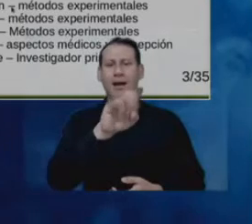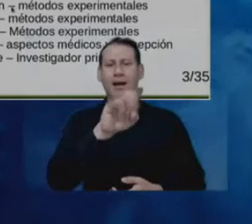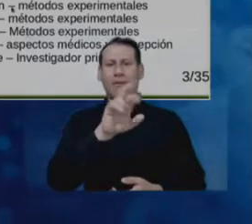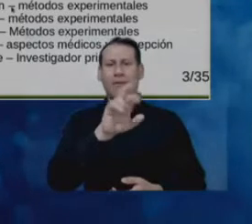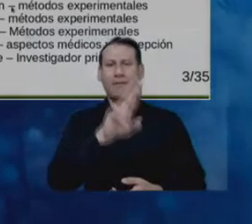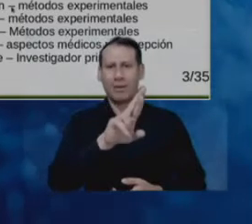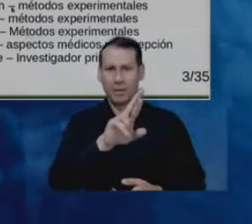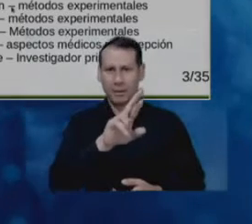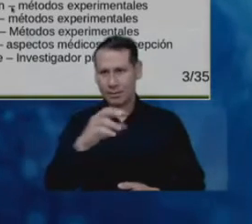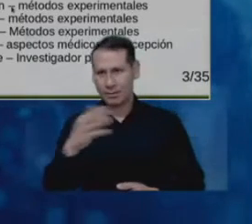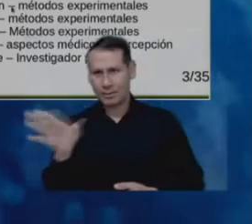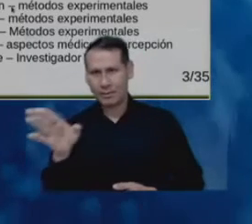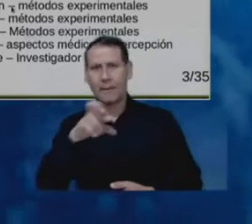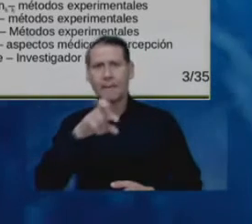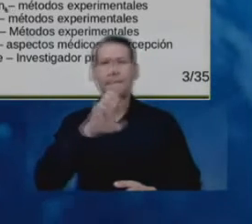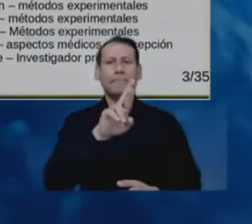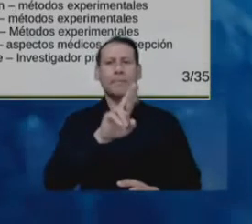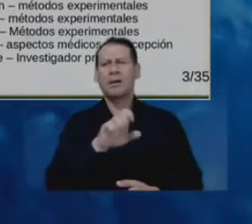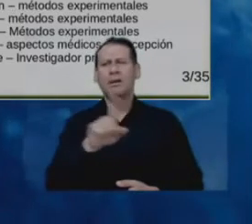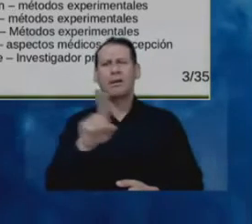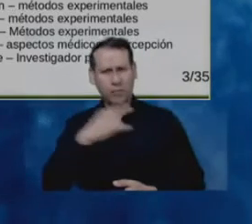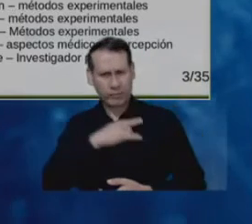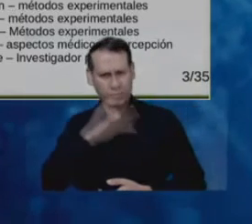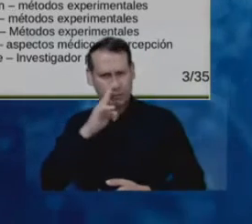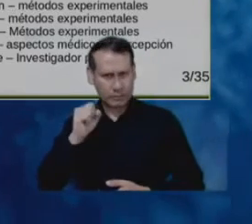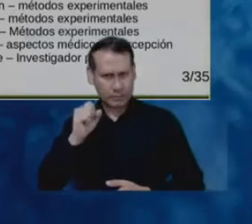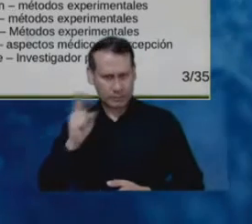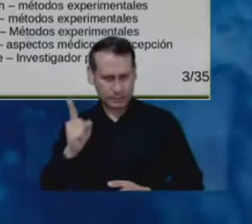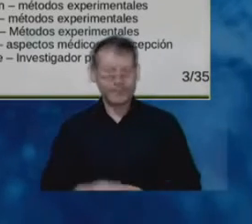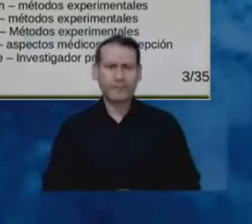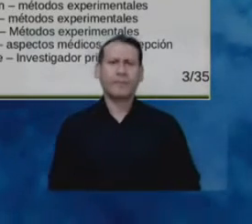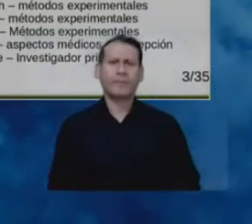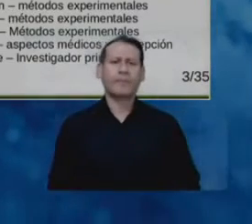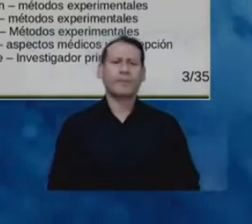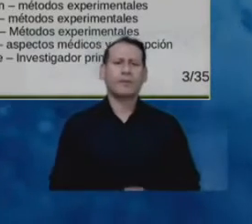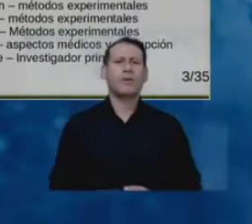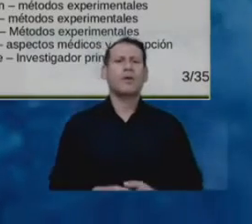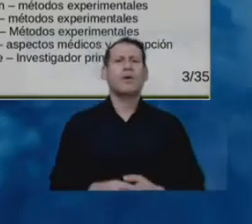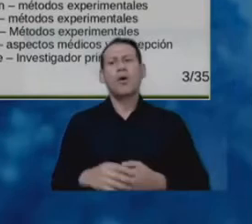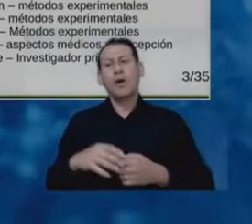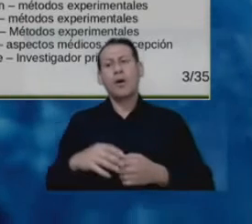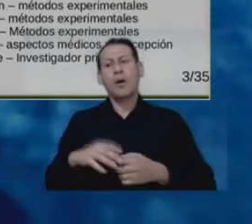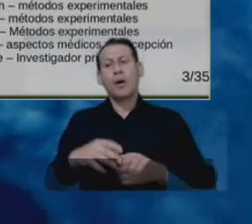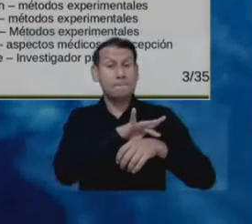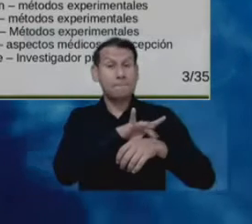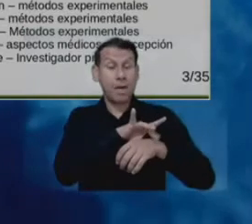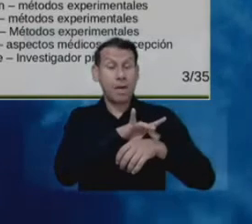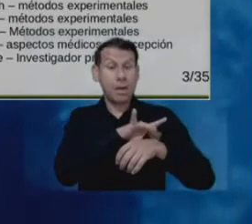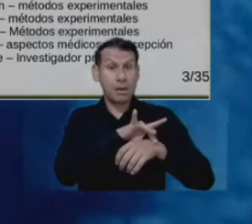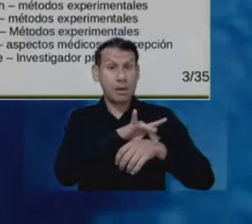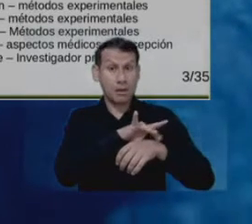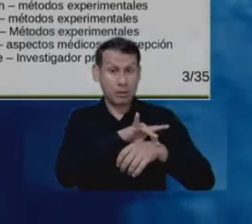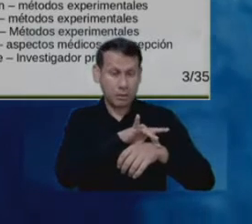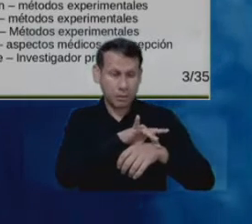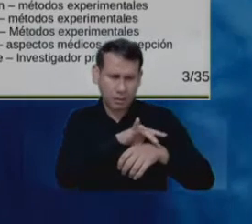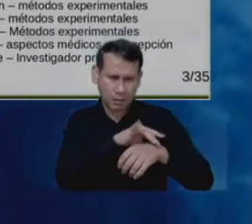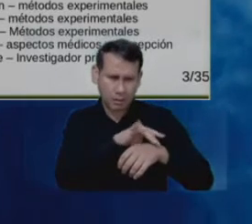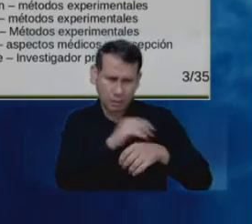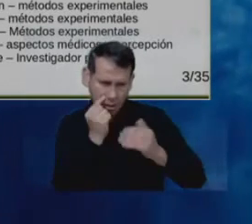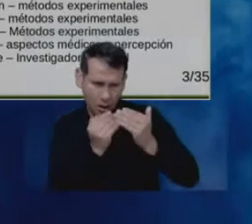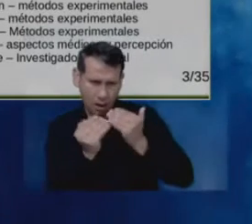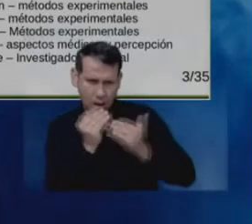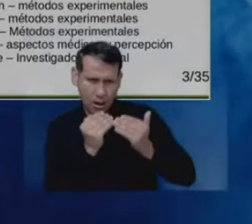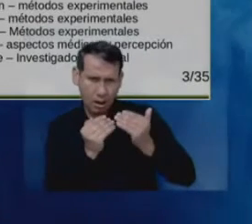es director del grupo de compatibilidad electromagnética. Y tenemos del lado de medicina, percepción y epidemiología el doctor Juan Camilo Vargas.